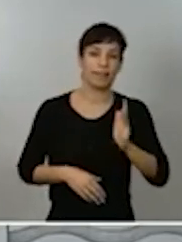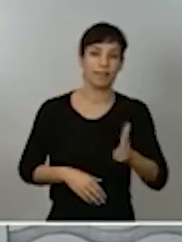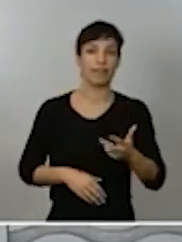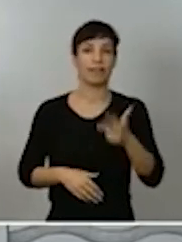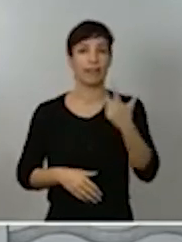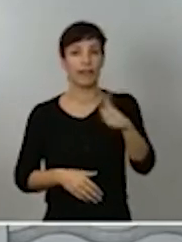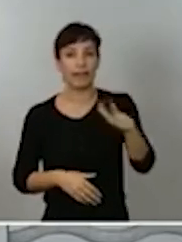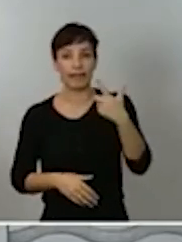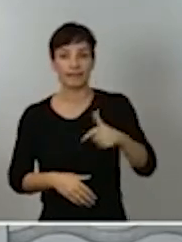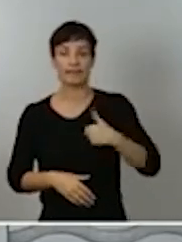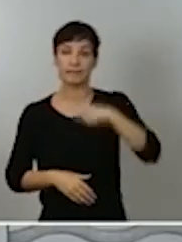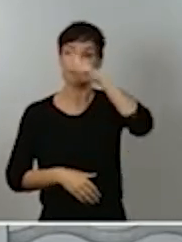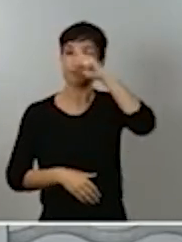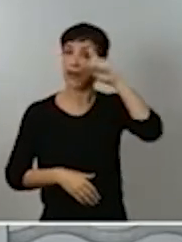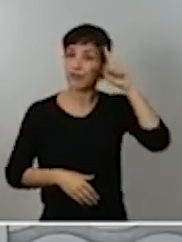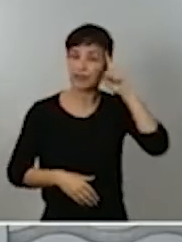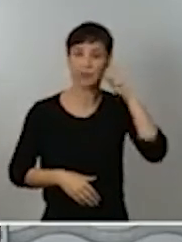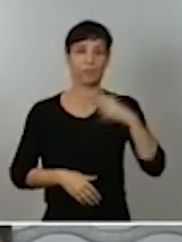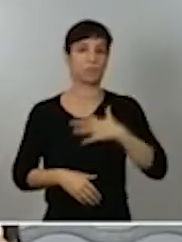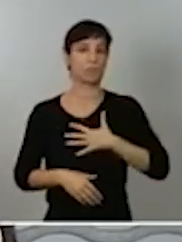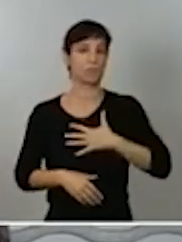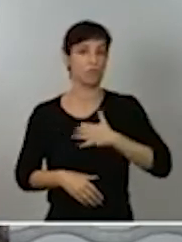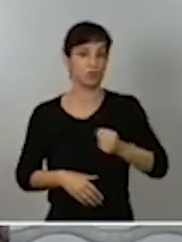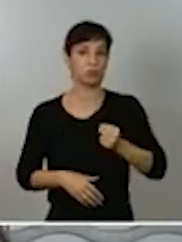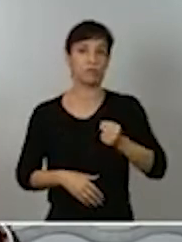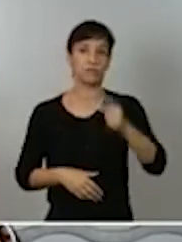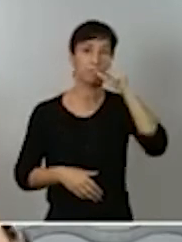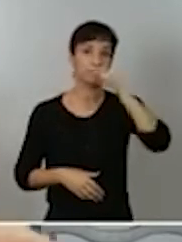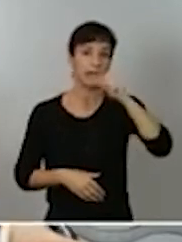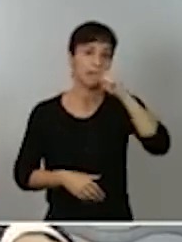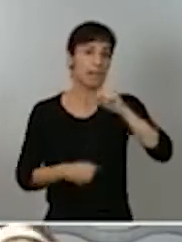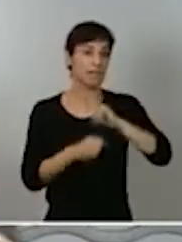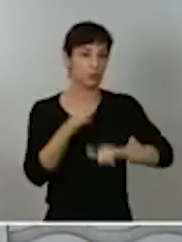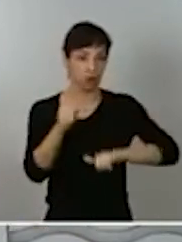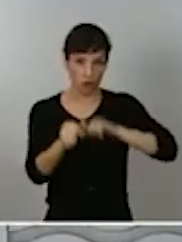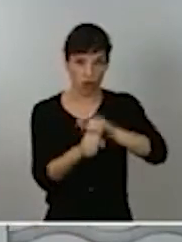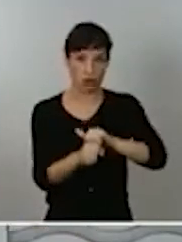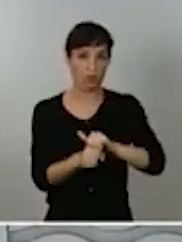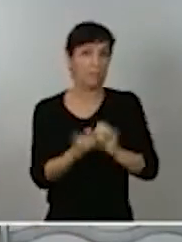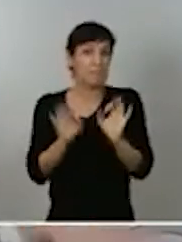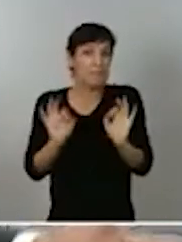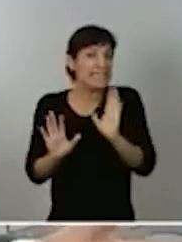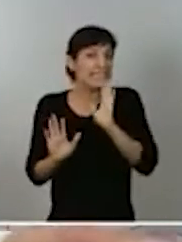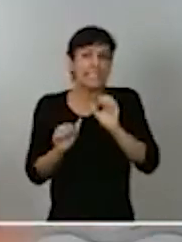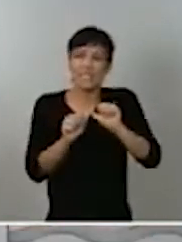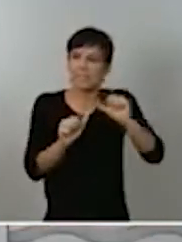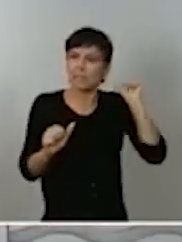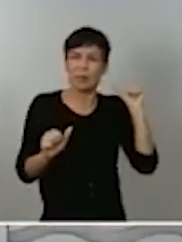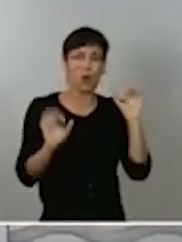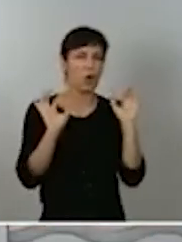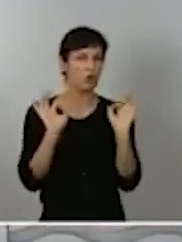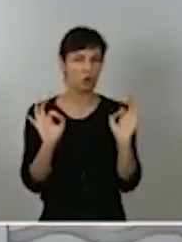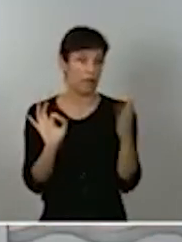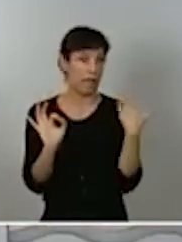de Madrid, Móstoles, Parla y Torrejón de Ardoz. Los mismos que estaban sujetos a estas medidas ayer.